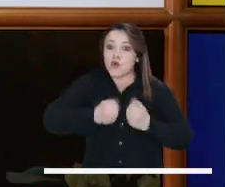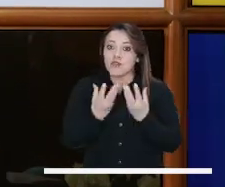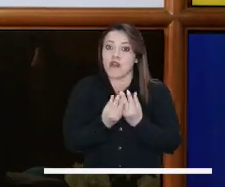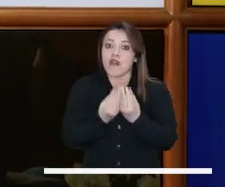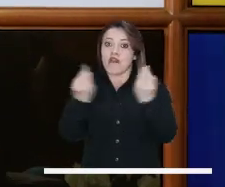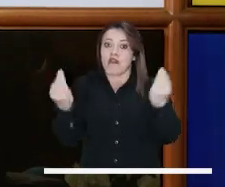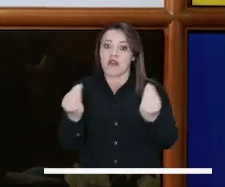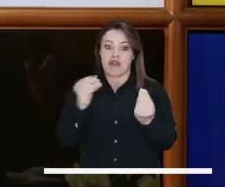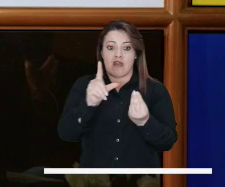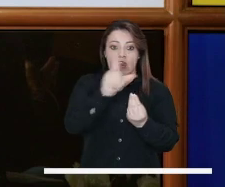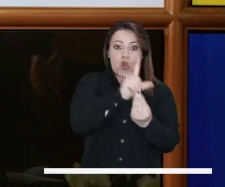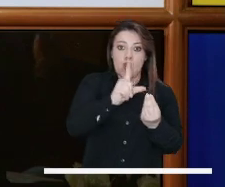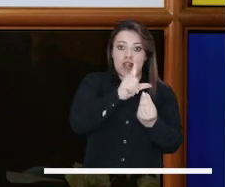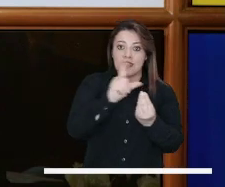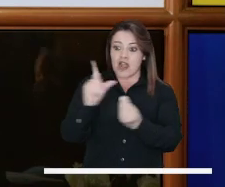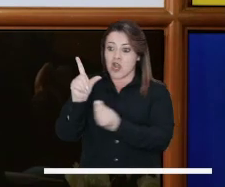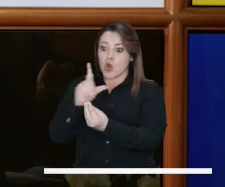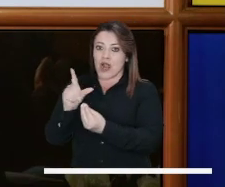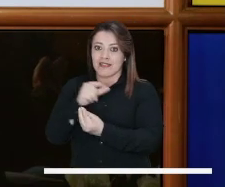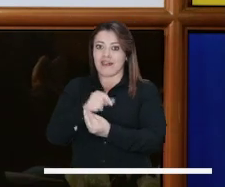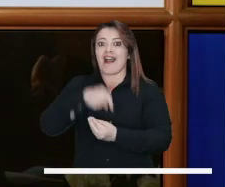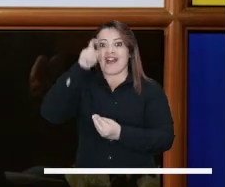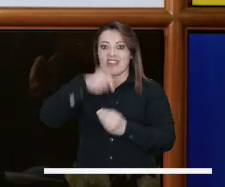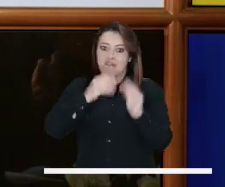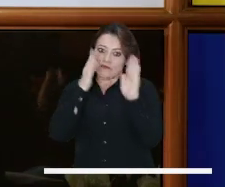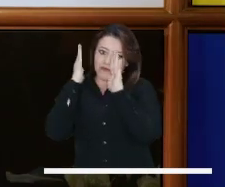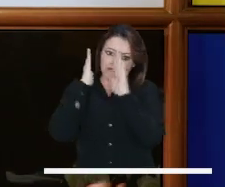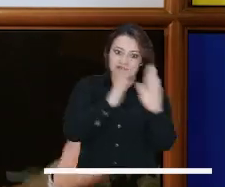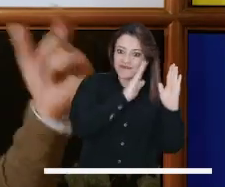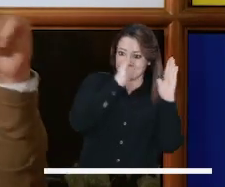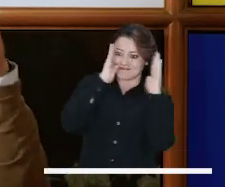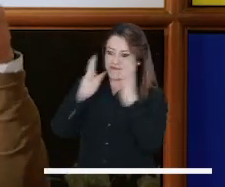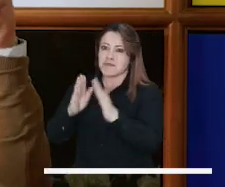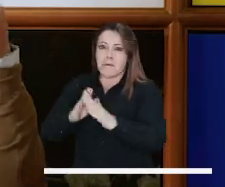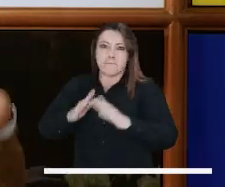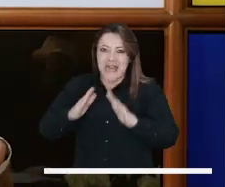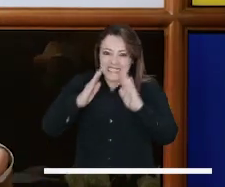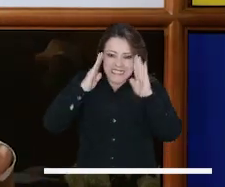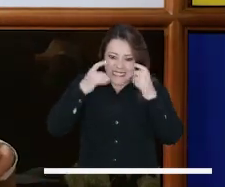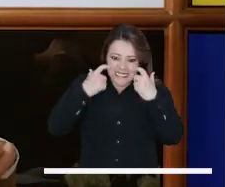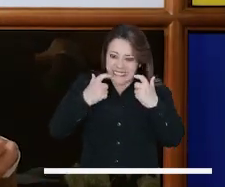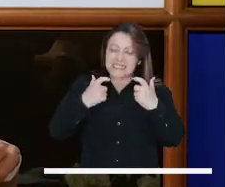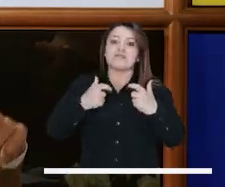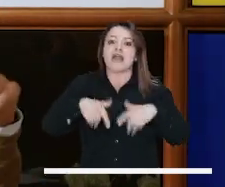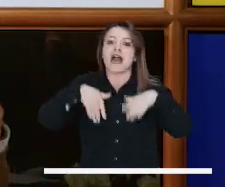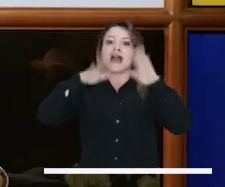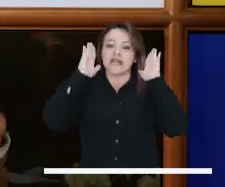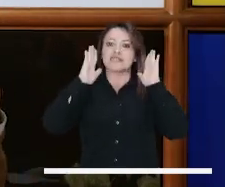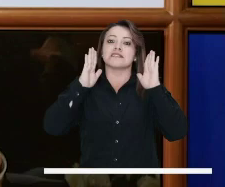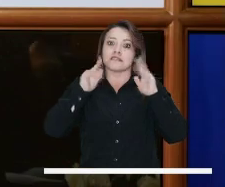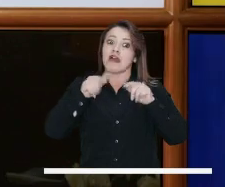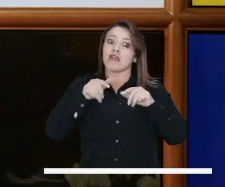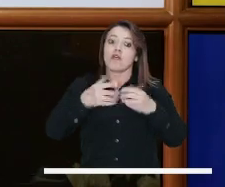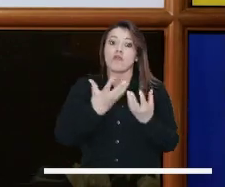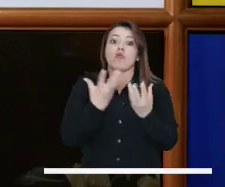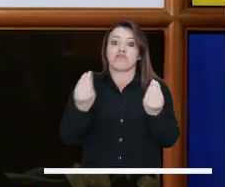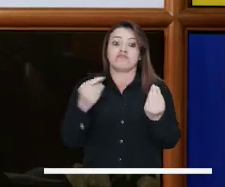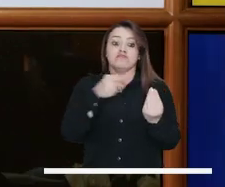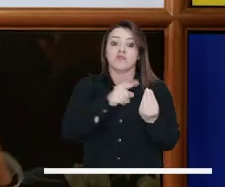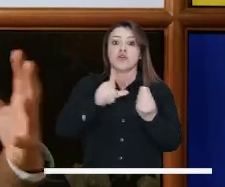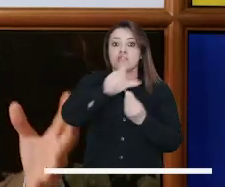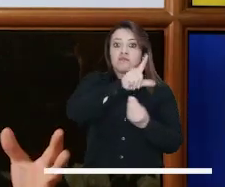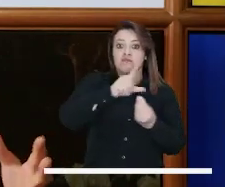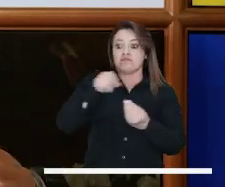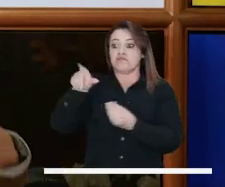de los feminicidios que están ocurriendo en esta ciudad están en esas dos localidades, pues deberíamos volcar todo el aparato institucional a ver qué está ocurriendo en dos